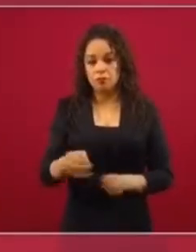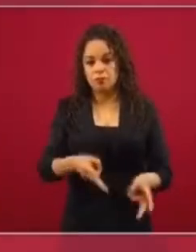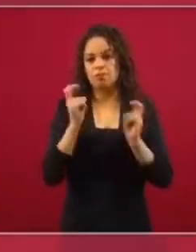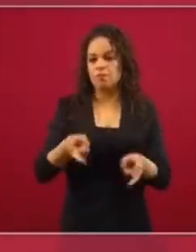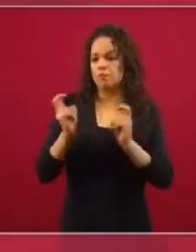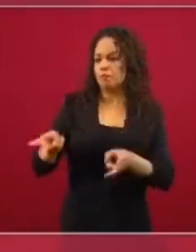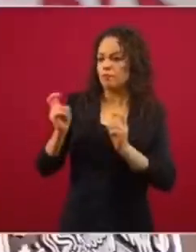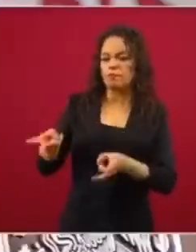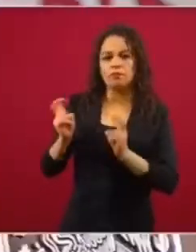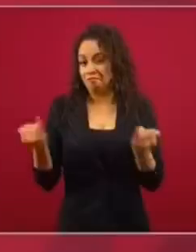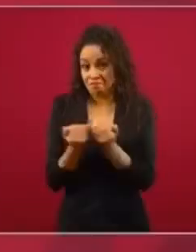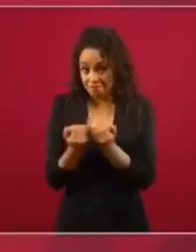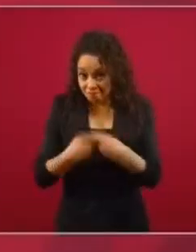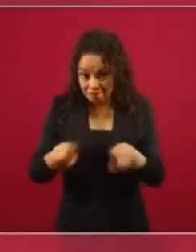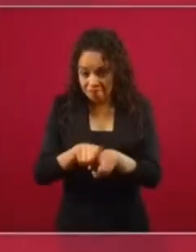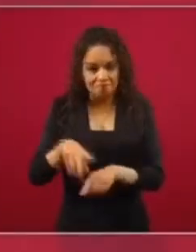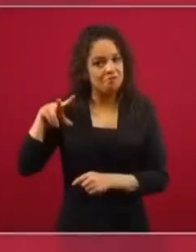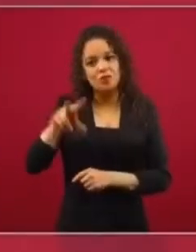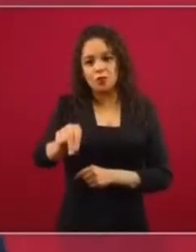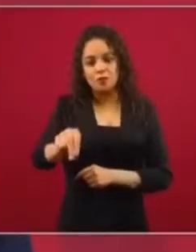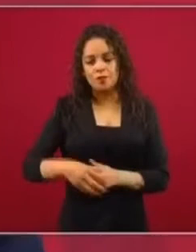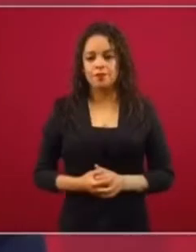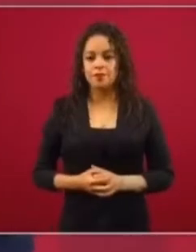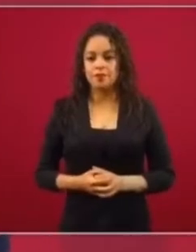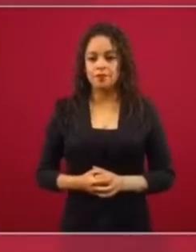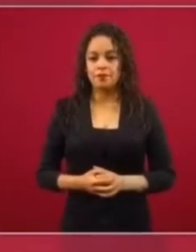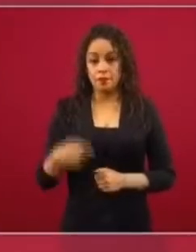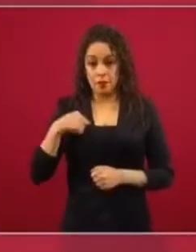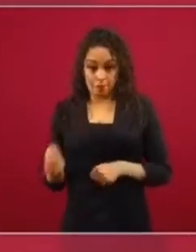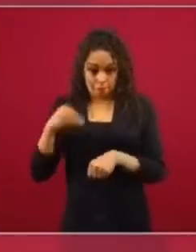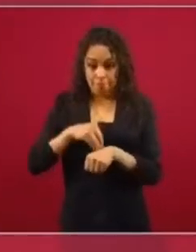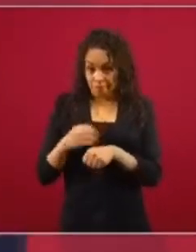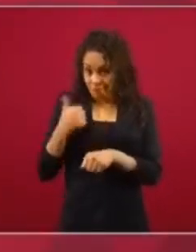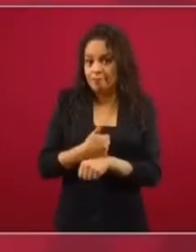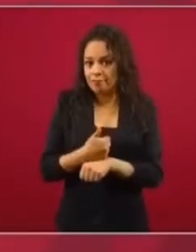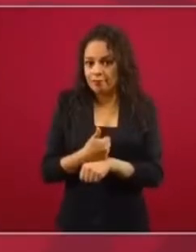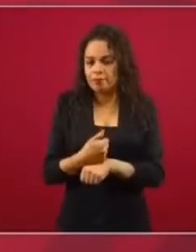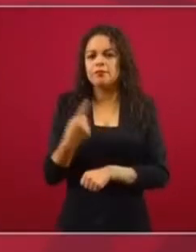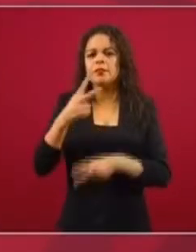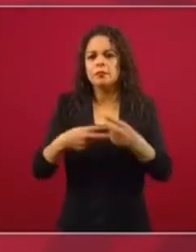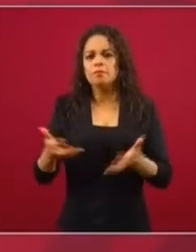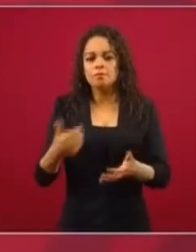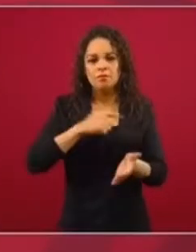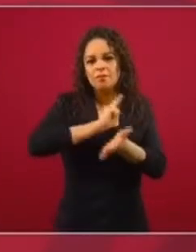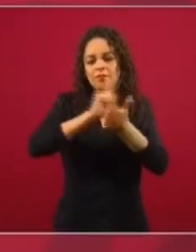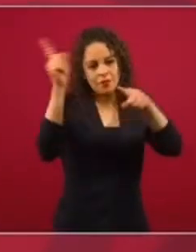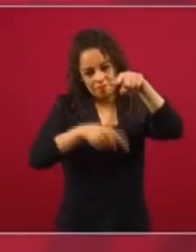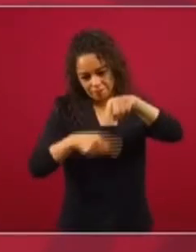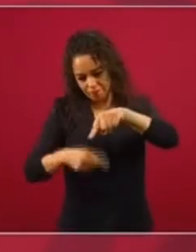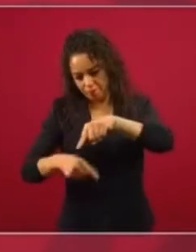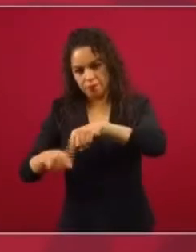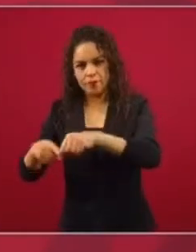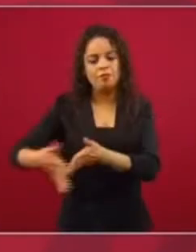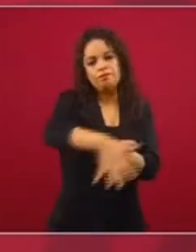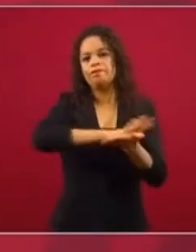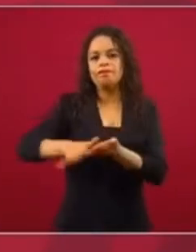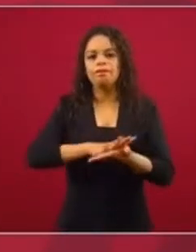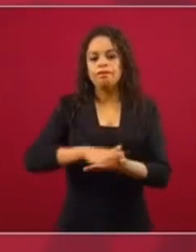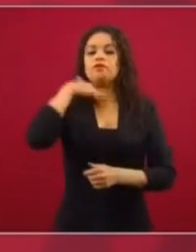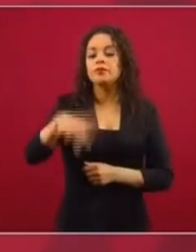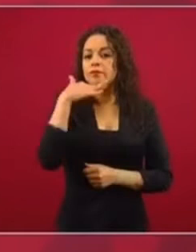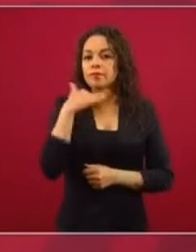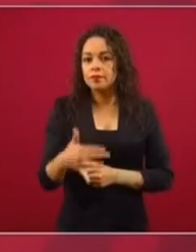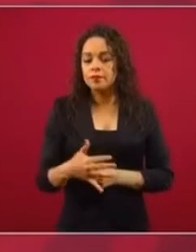durante el gobierno de Salinas. Nosotros llegamos aquí para limpiar de corrupción el gobierno, para desterrar la corrupción.